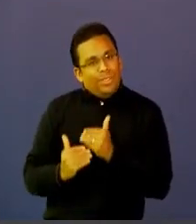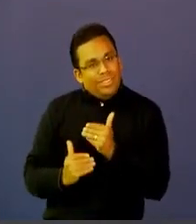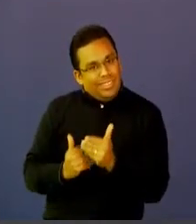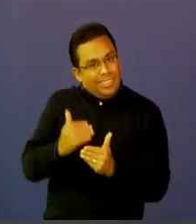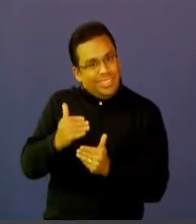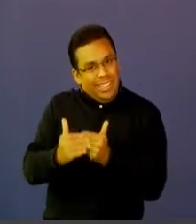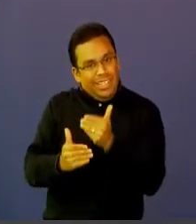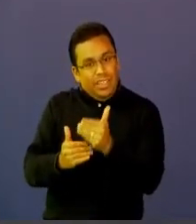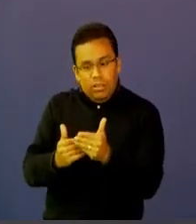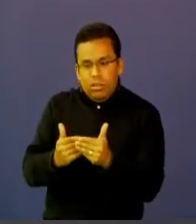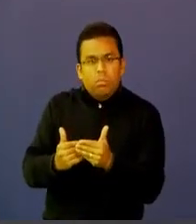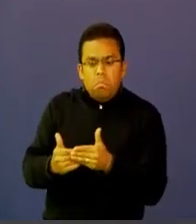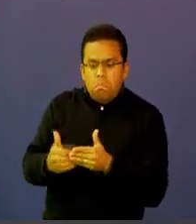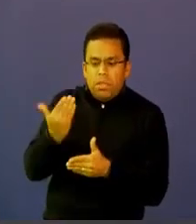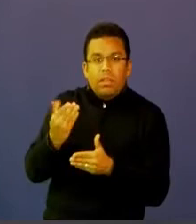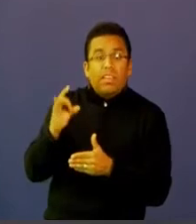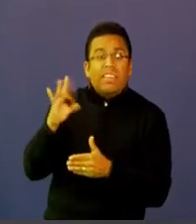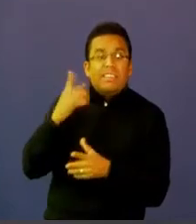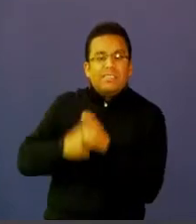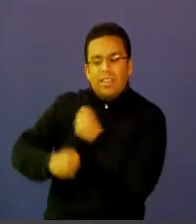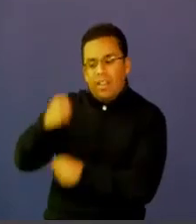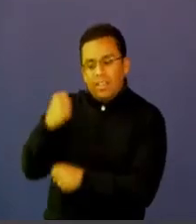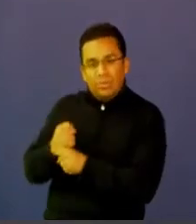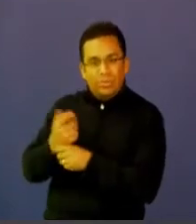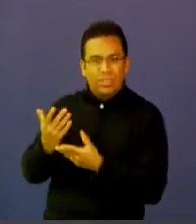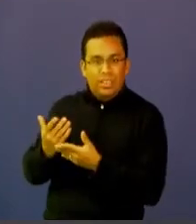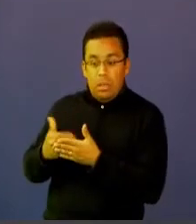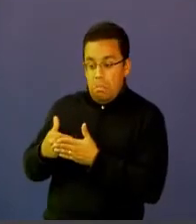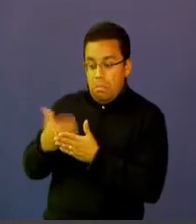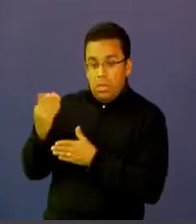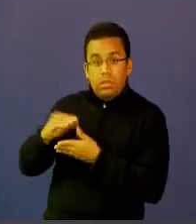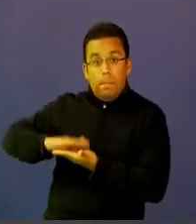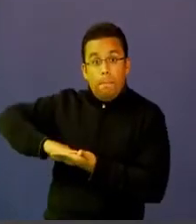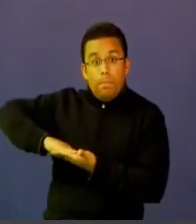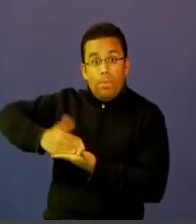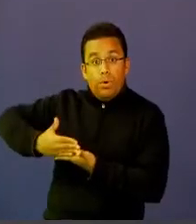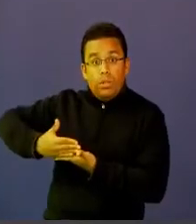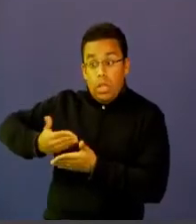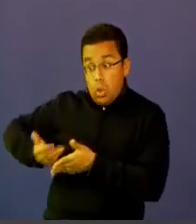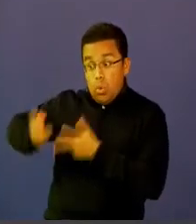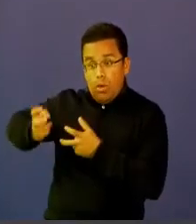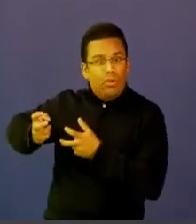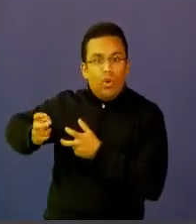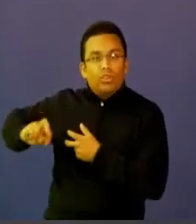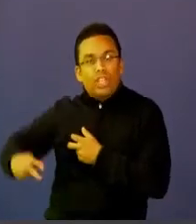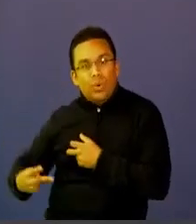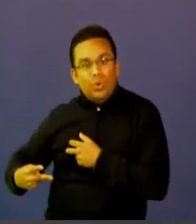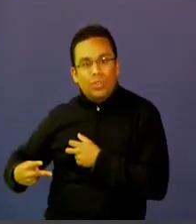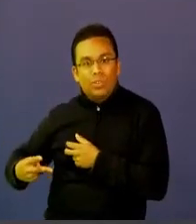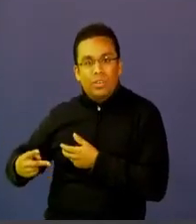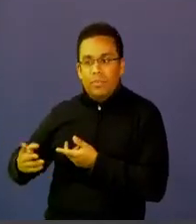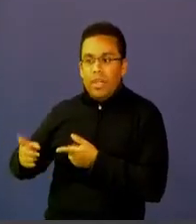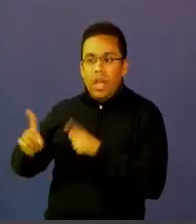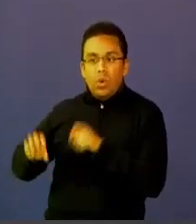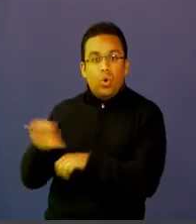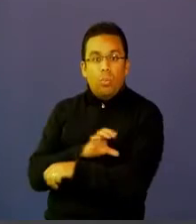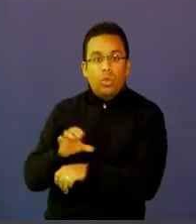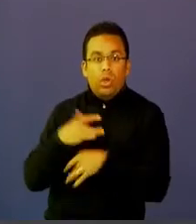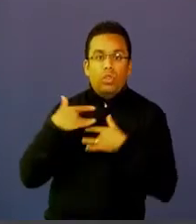y es un proceso que empezó hace 15 años y empezó con tabletas con portátiles de segunda con computadores fijos donados